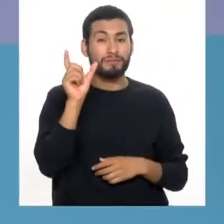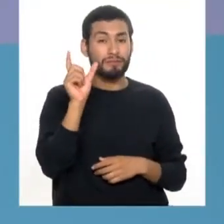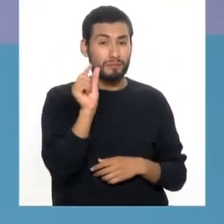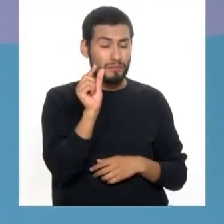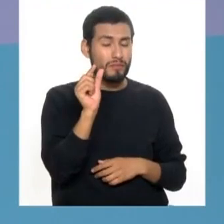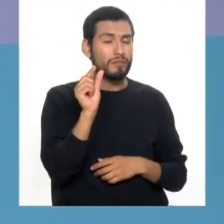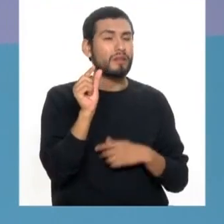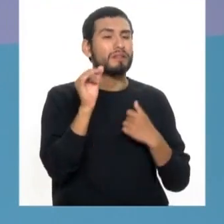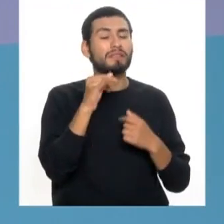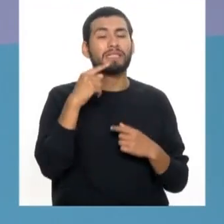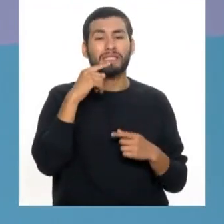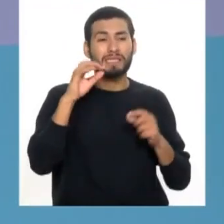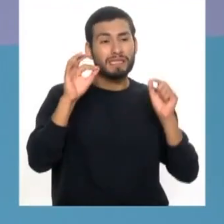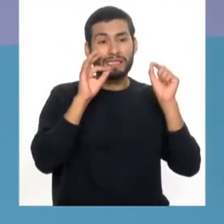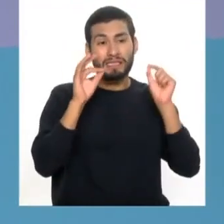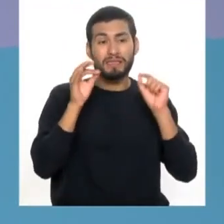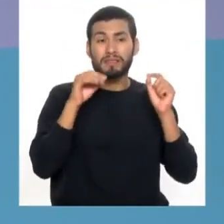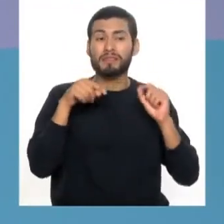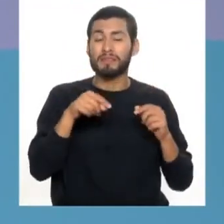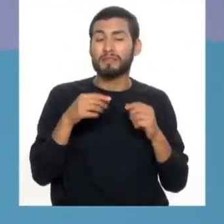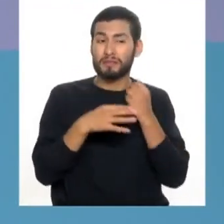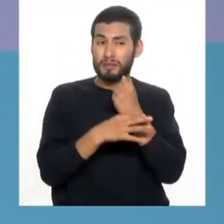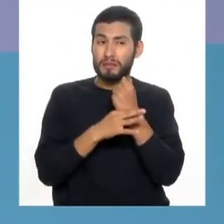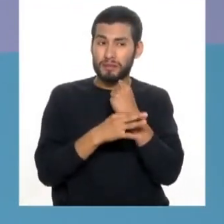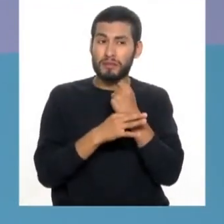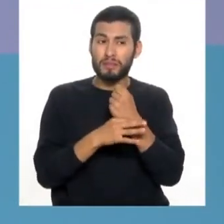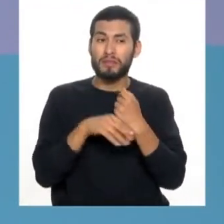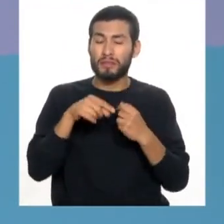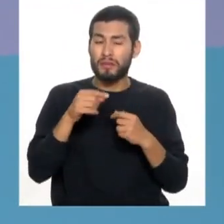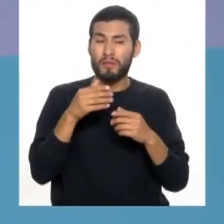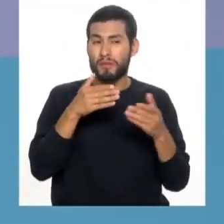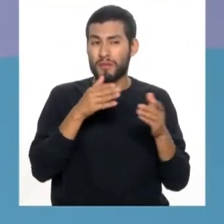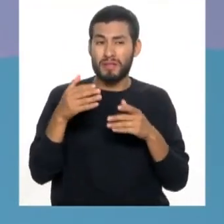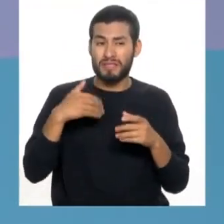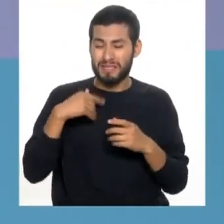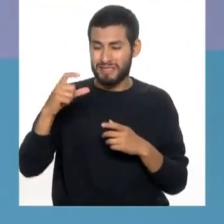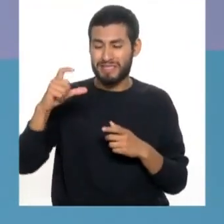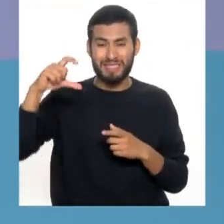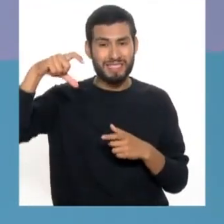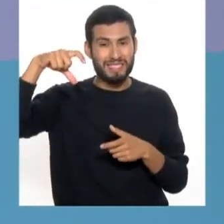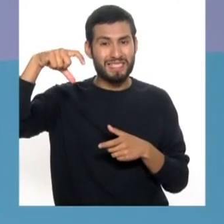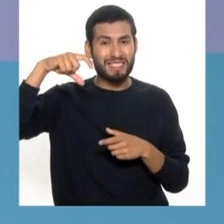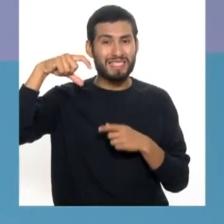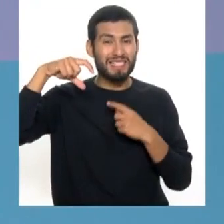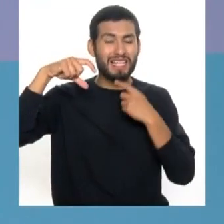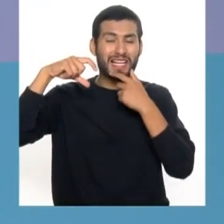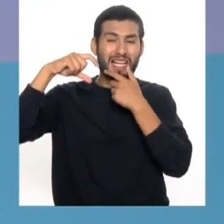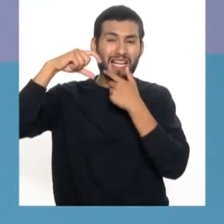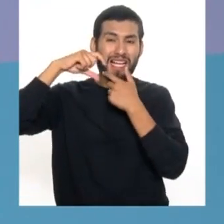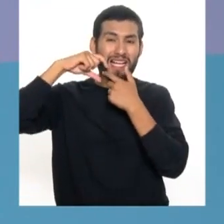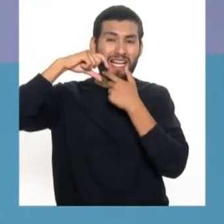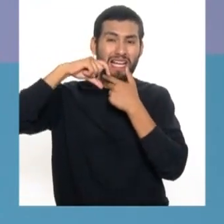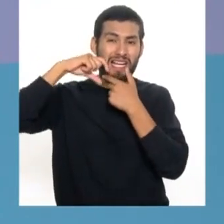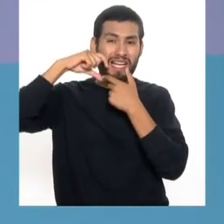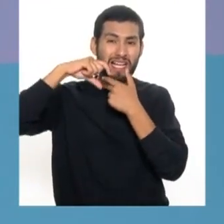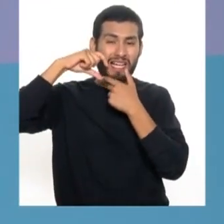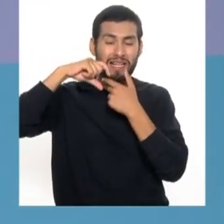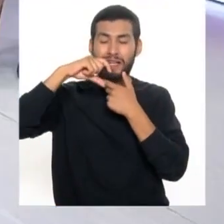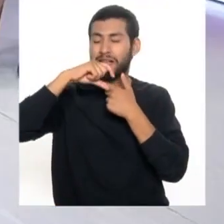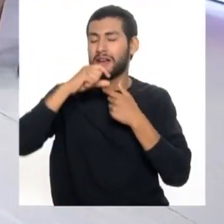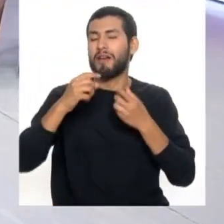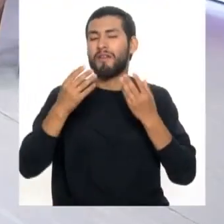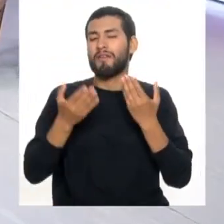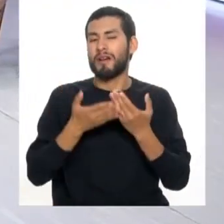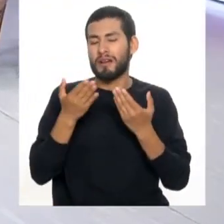y usar el hilo dental, en el caso que mostró la doctora, ese que viene ya preparado el hilo dental, ¿no? Con su horquilla, que le decimos nosotros. Eso es mucho más